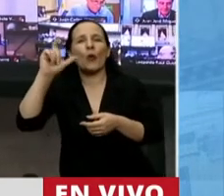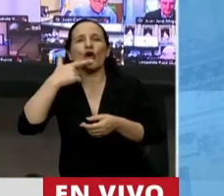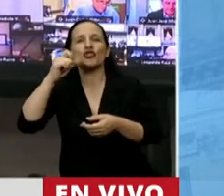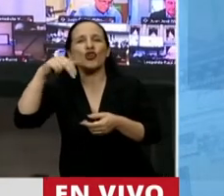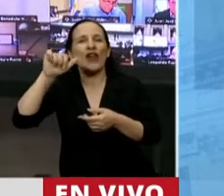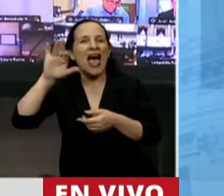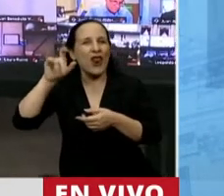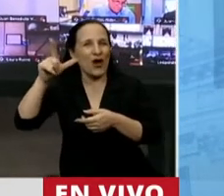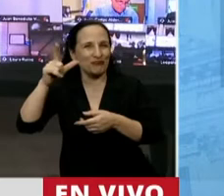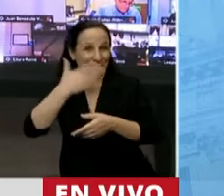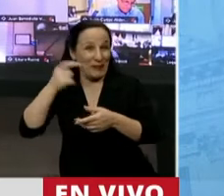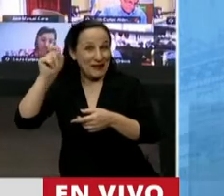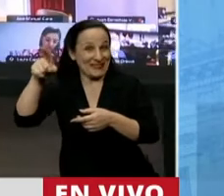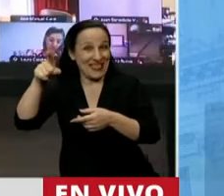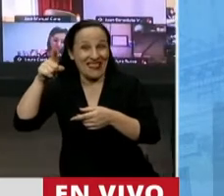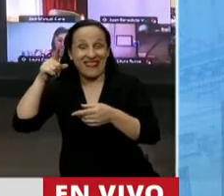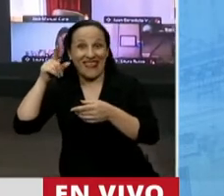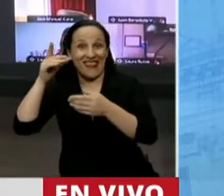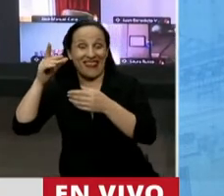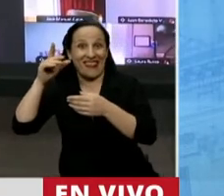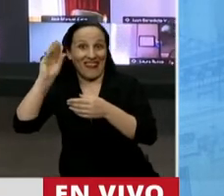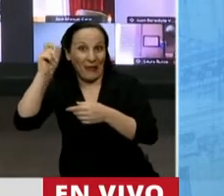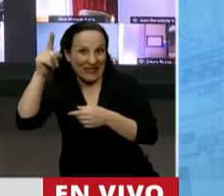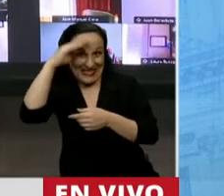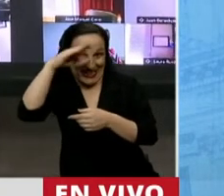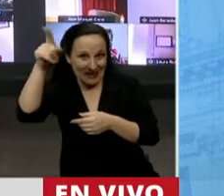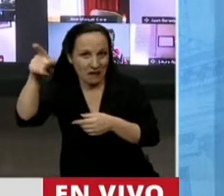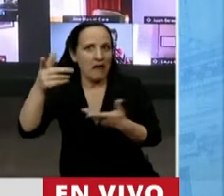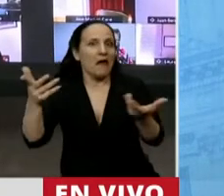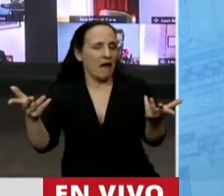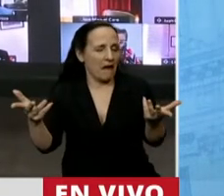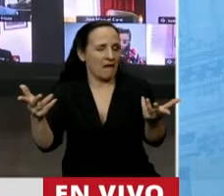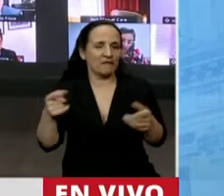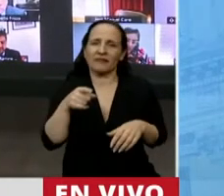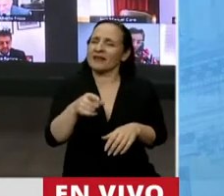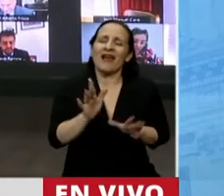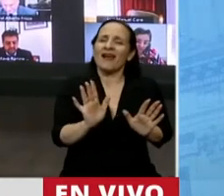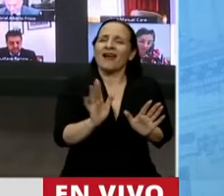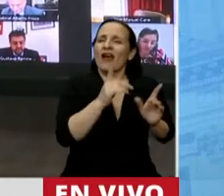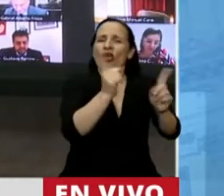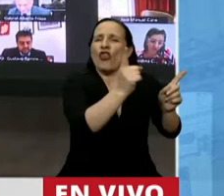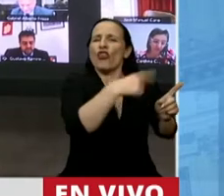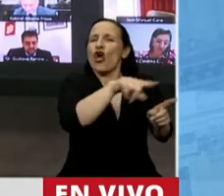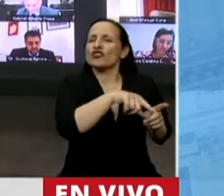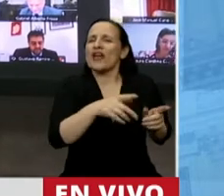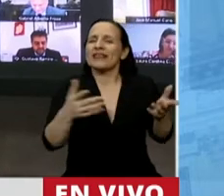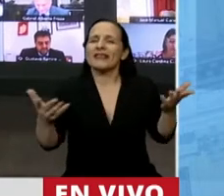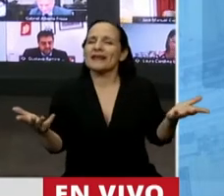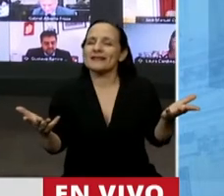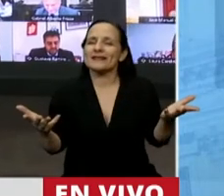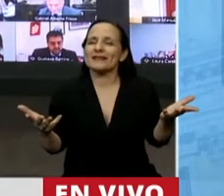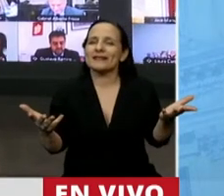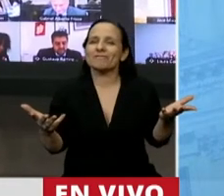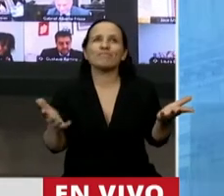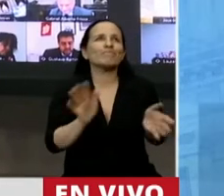es muy grave, Presidente, porque la docencia ha sido durante esta